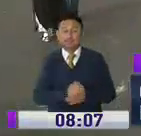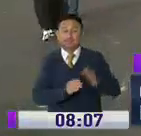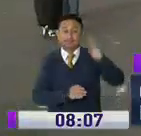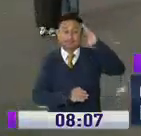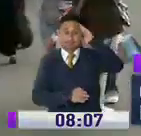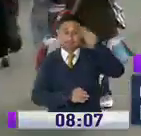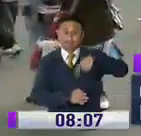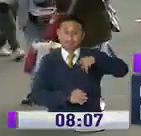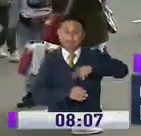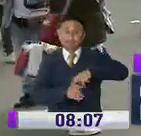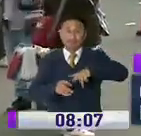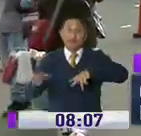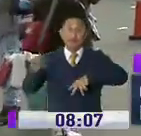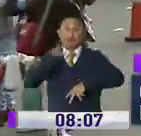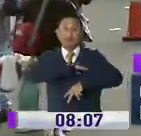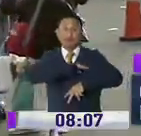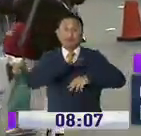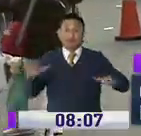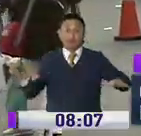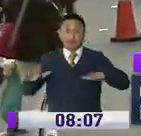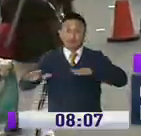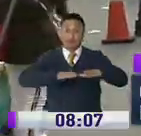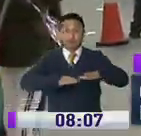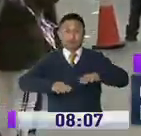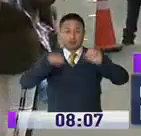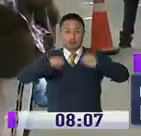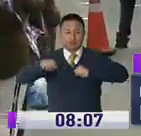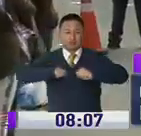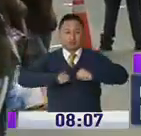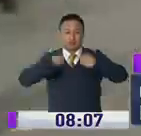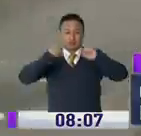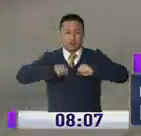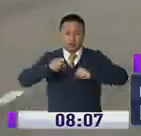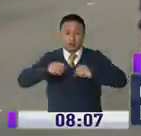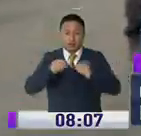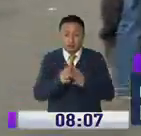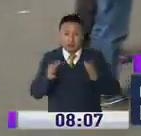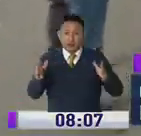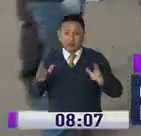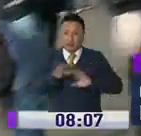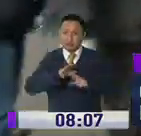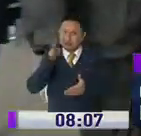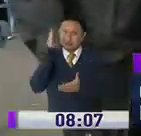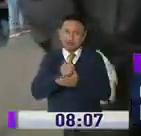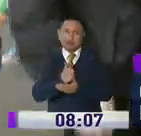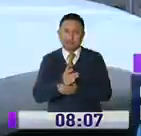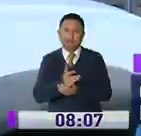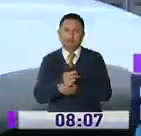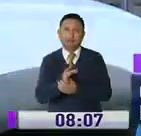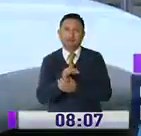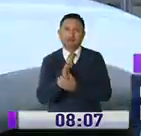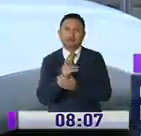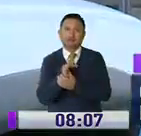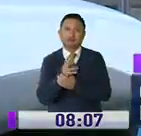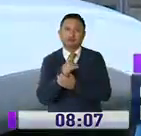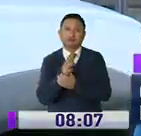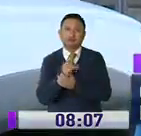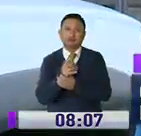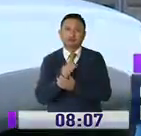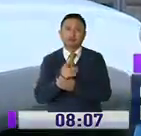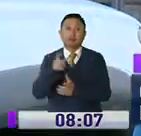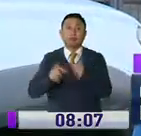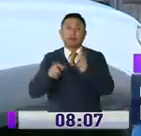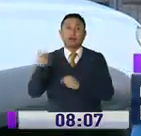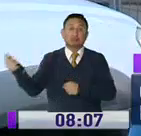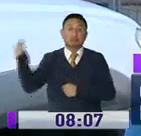Nacional, en coordinación con el municipio de Quito, realizaron un operativo para evitar la proliferación del comercio informal. Y que son la gran mayoría